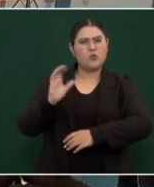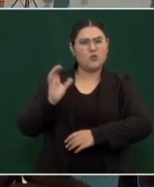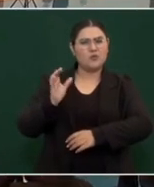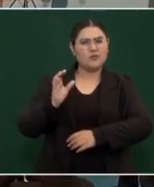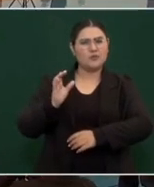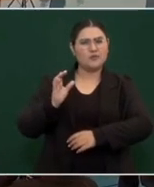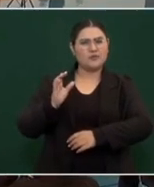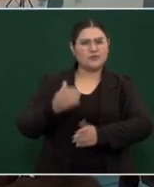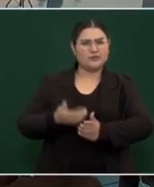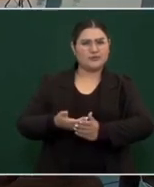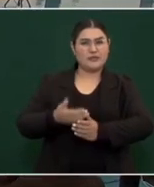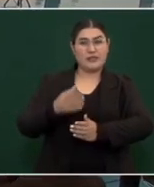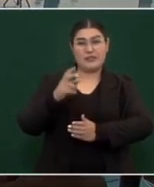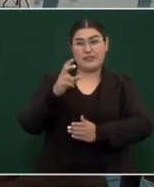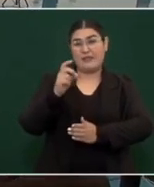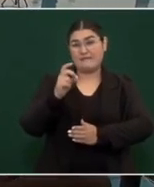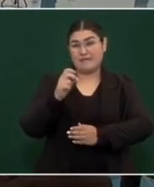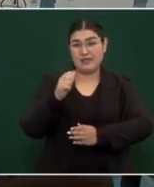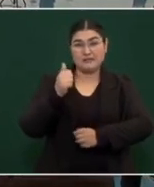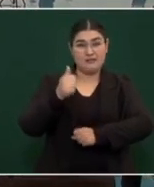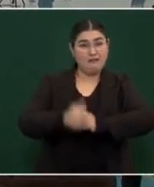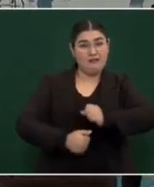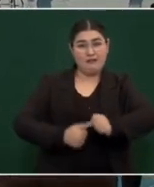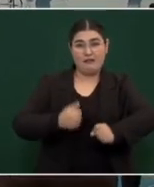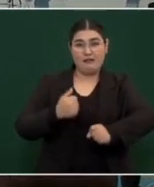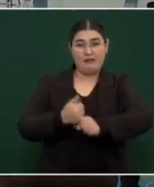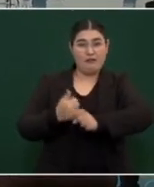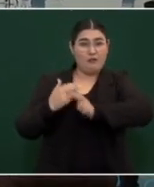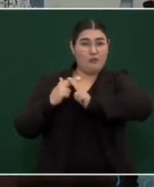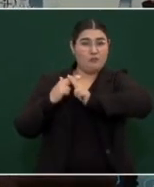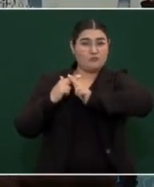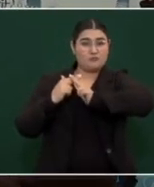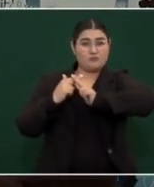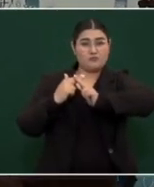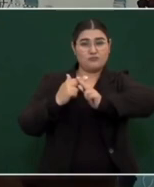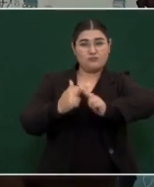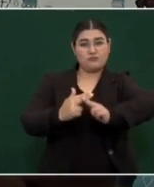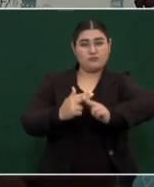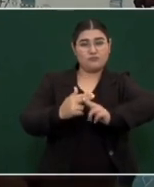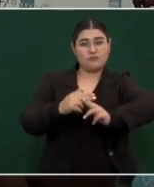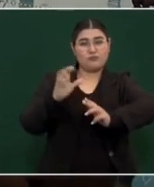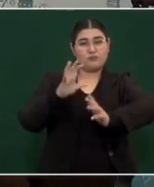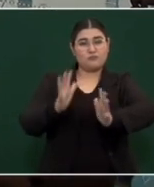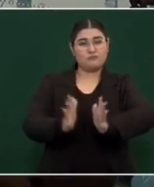durante 36 años de periodo neoliberal o neoporfirista,